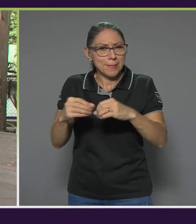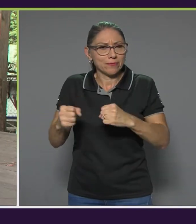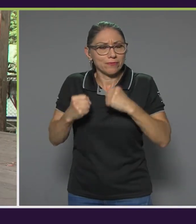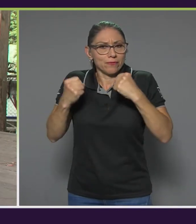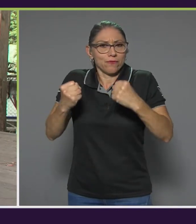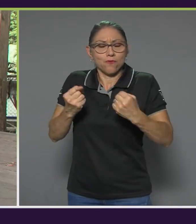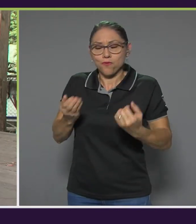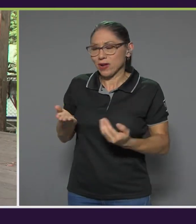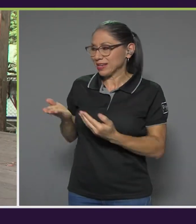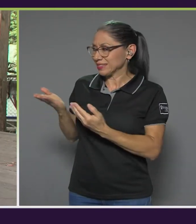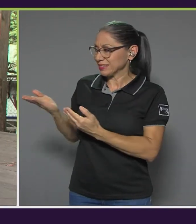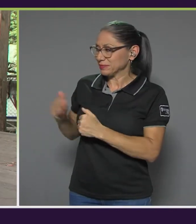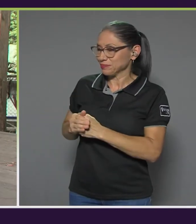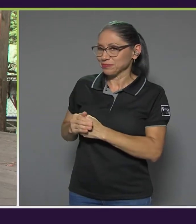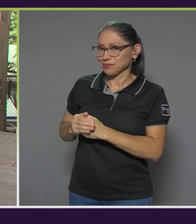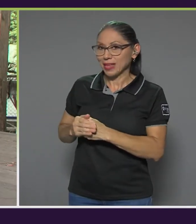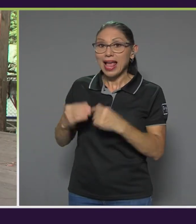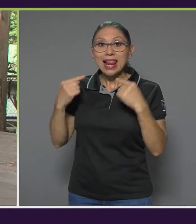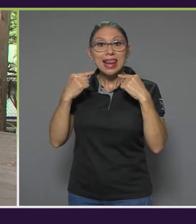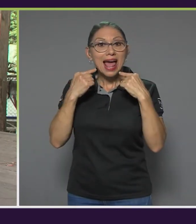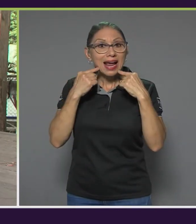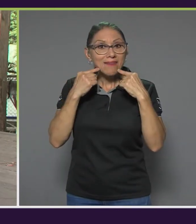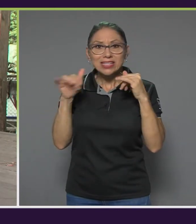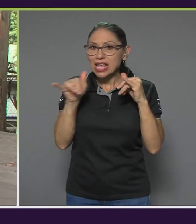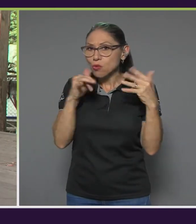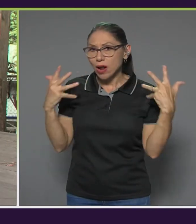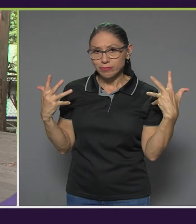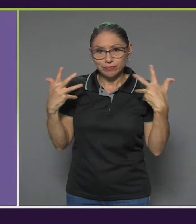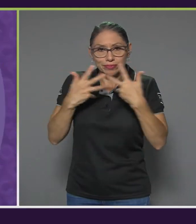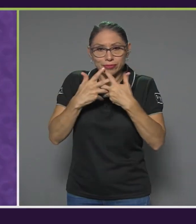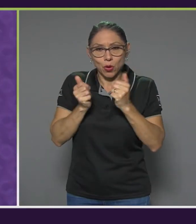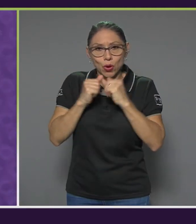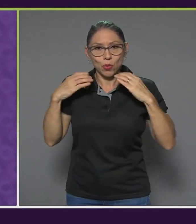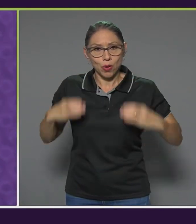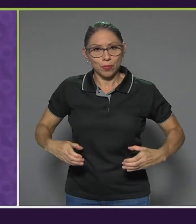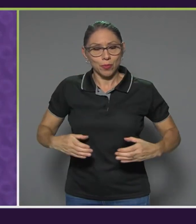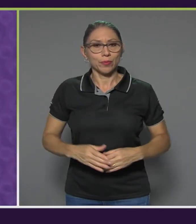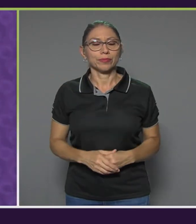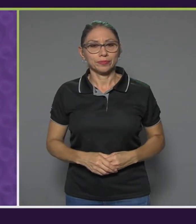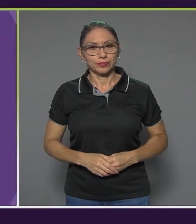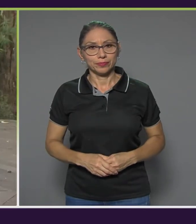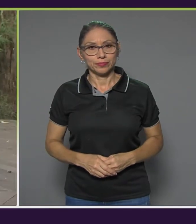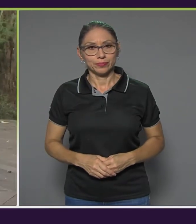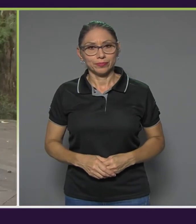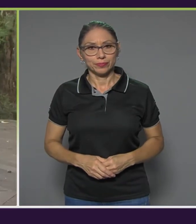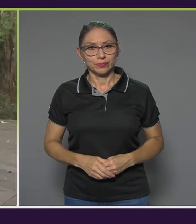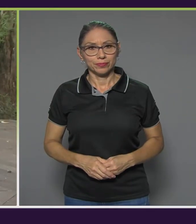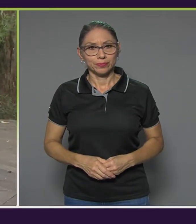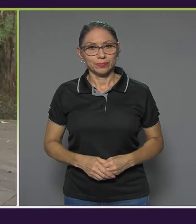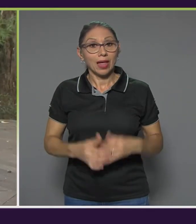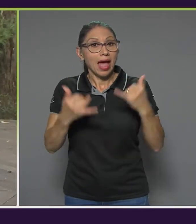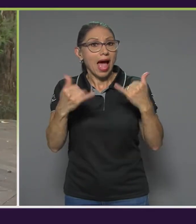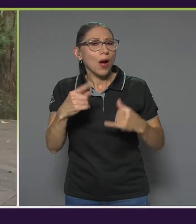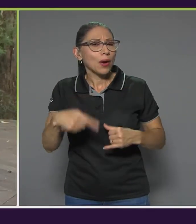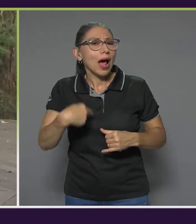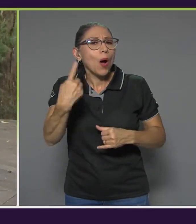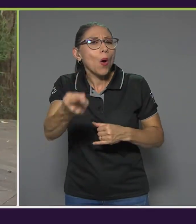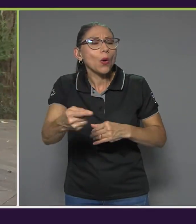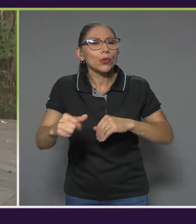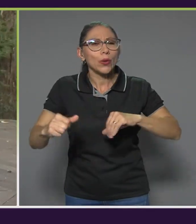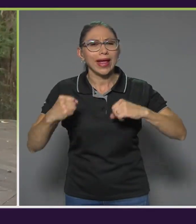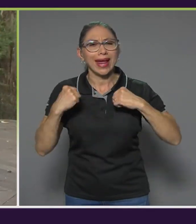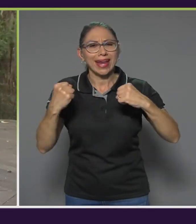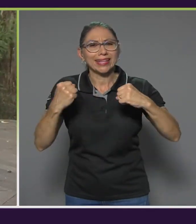sea un poquito mayor. La cabeza se mueve en uníssono con el cuerpo. El siguiente ejercicio que vamos a hacer tiene que ver con la parte